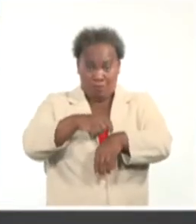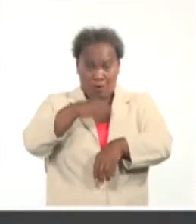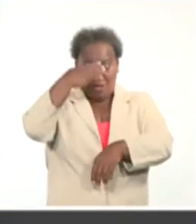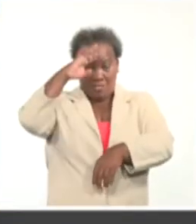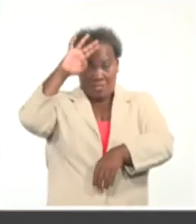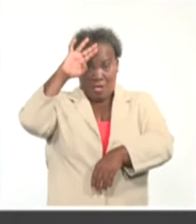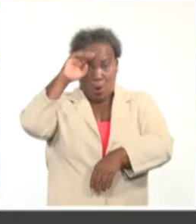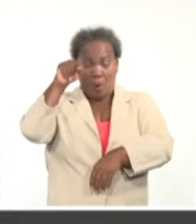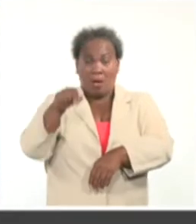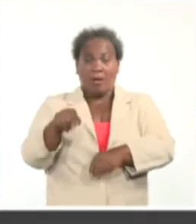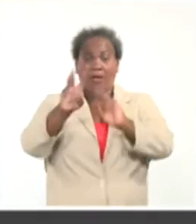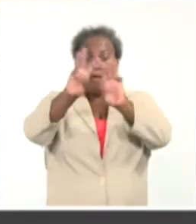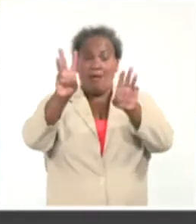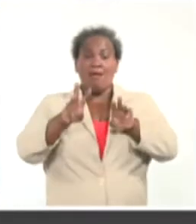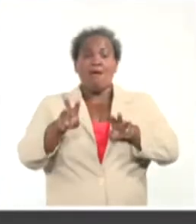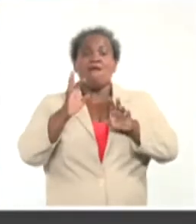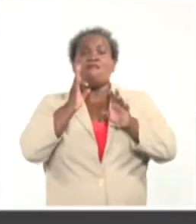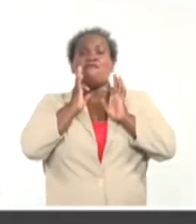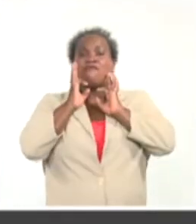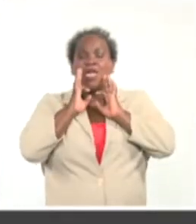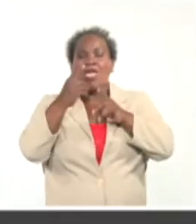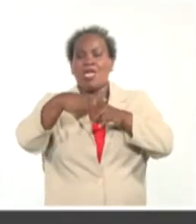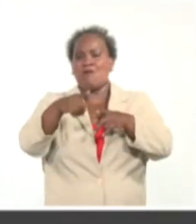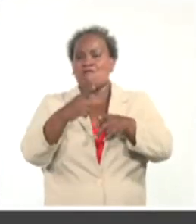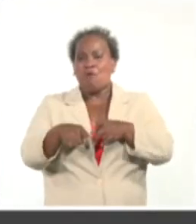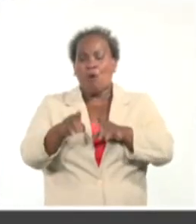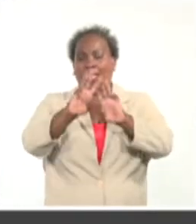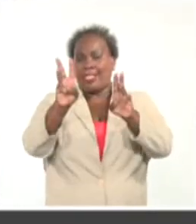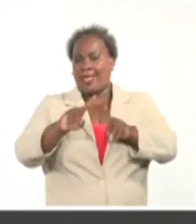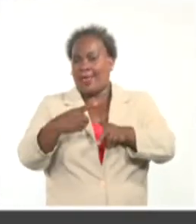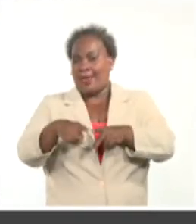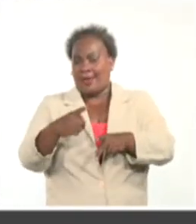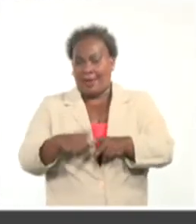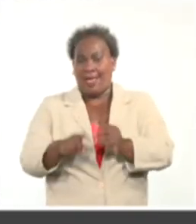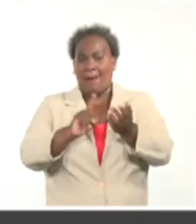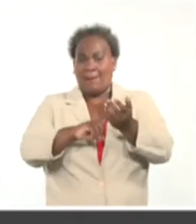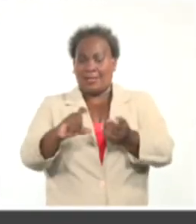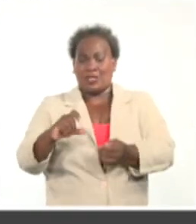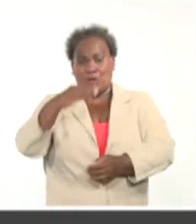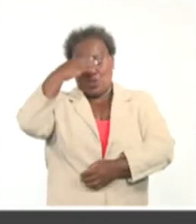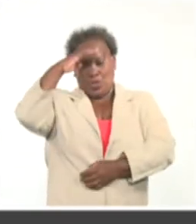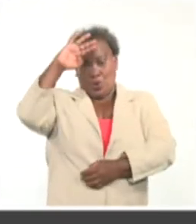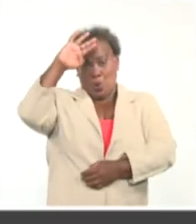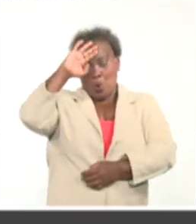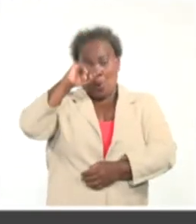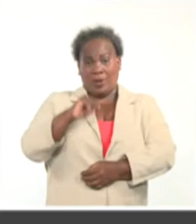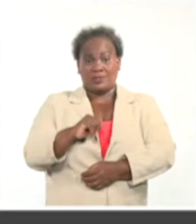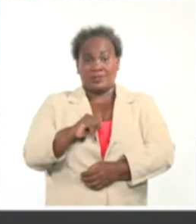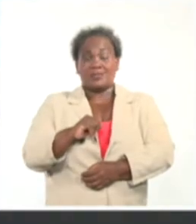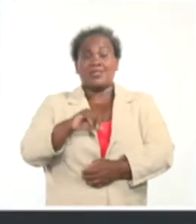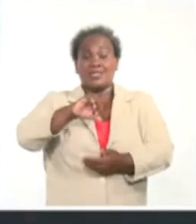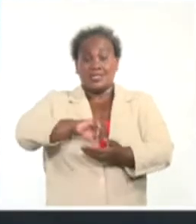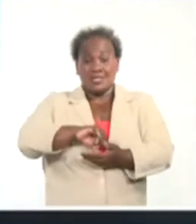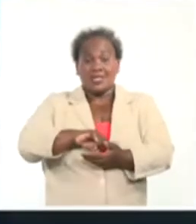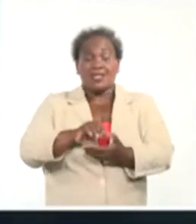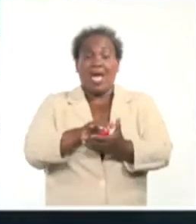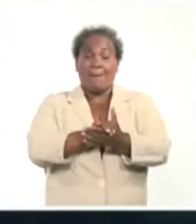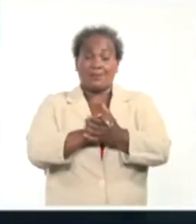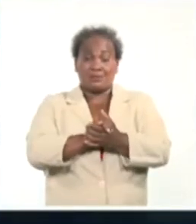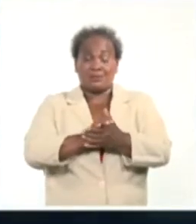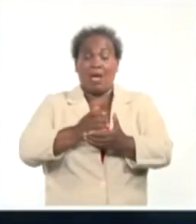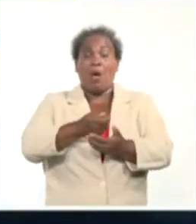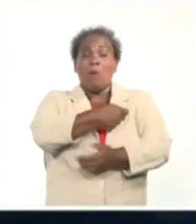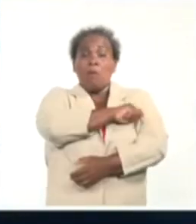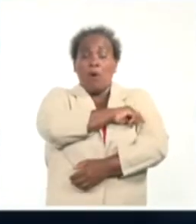directo por las plataformas digitales del Foro de Sao Paulo, el Partido Comunista de Cuba, el Instituto Cubano de Amistad con los Pueblos,